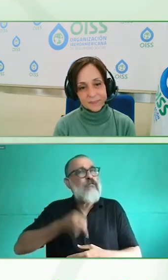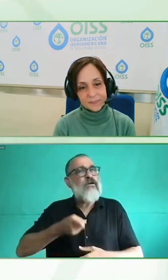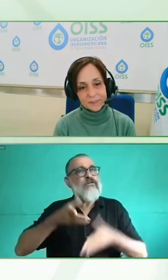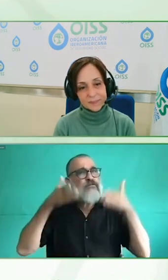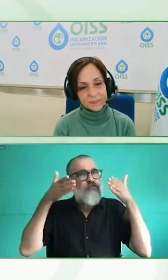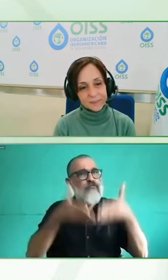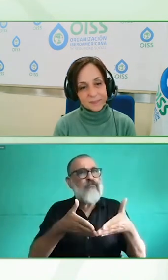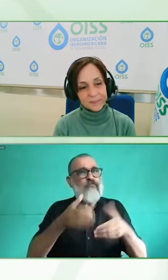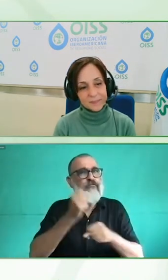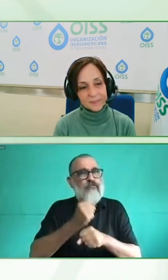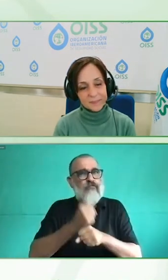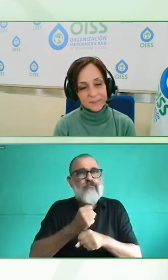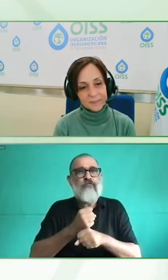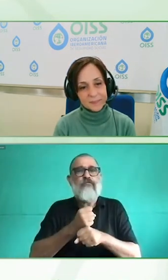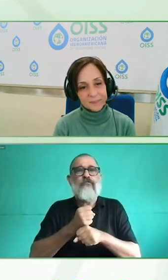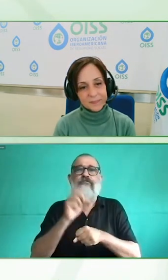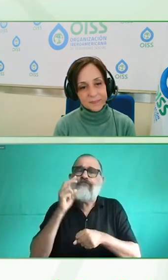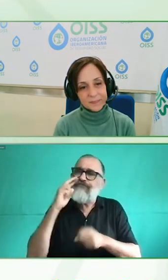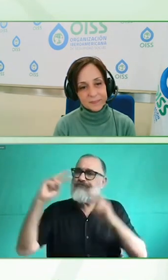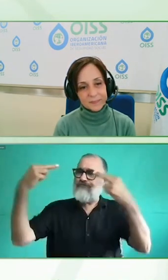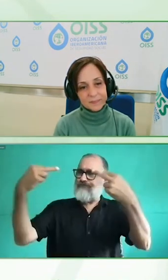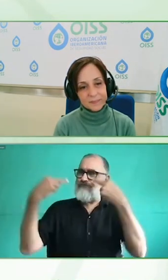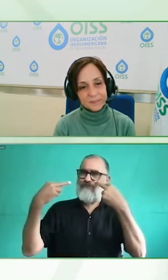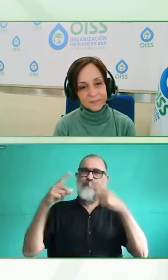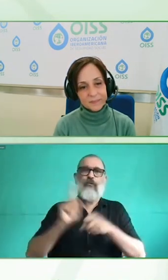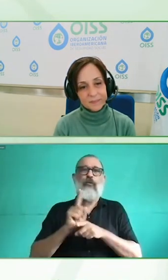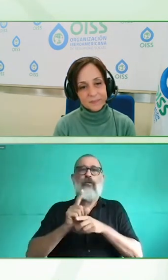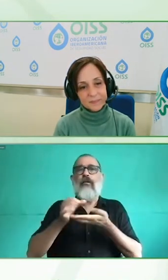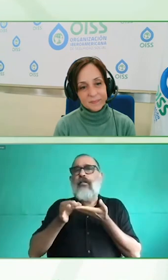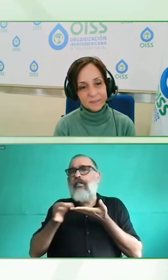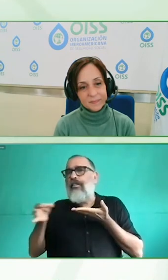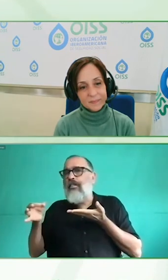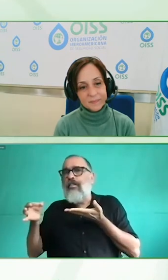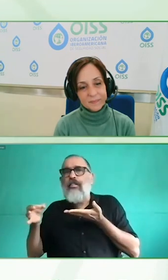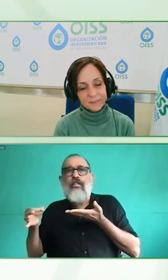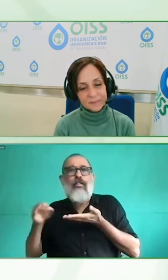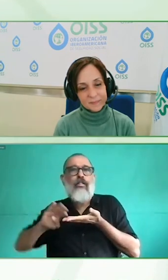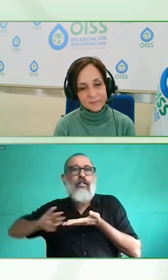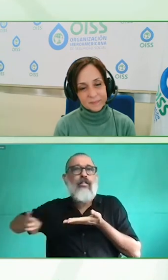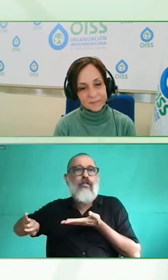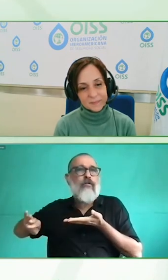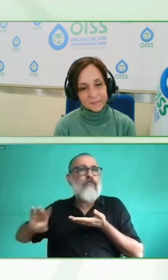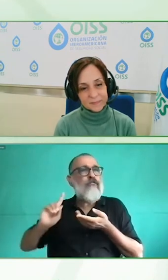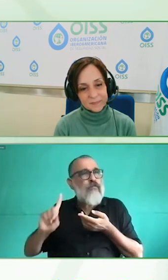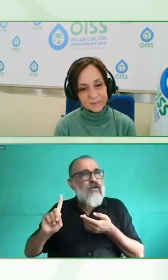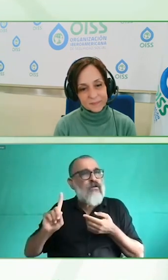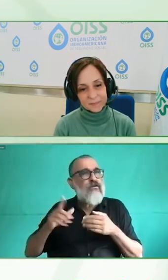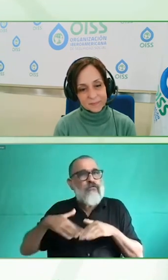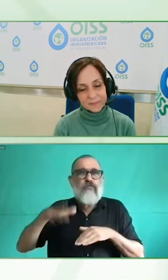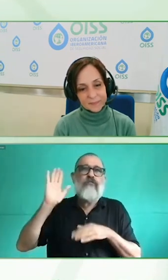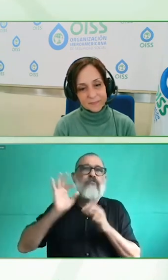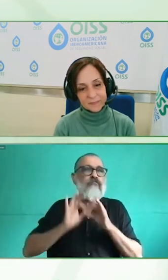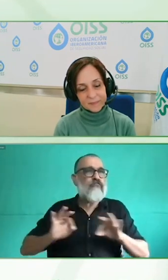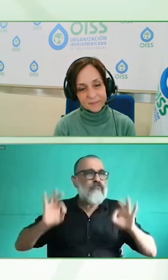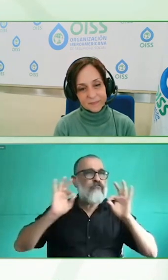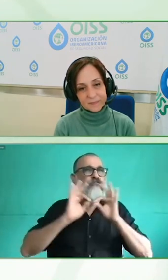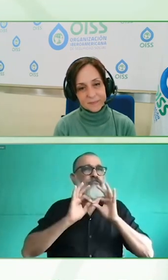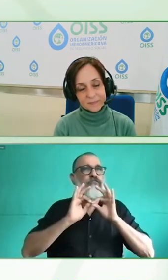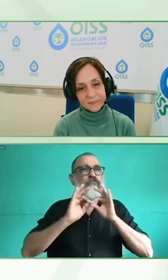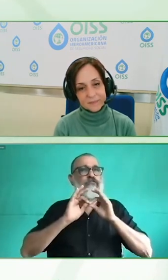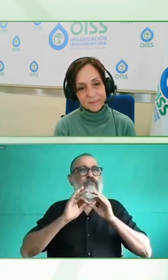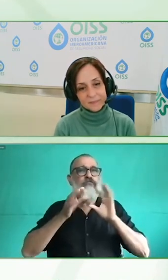transversalizar nuestro trabajo obviamente yo coordino una iniciativa específica de